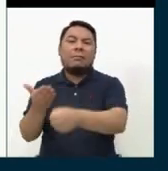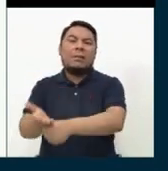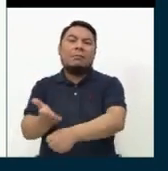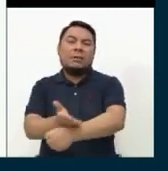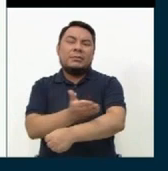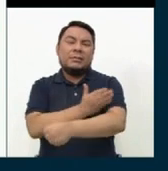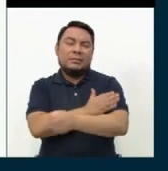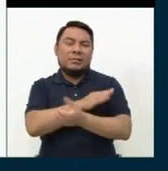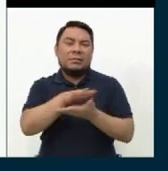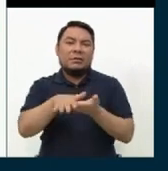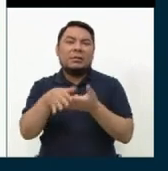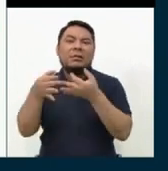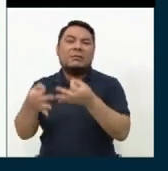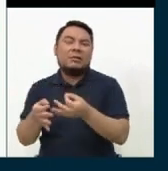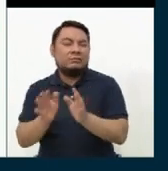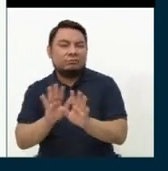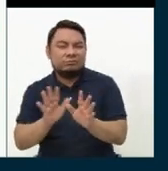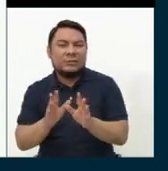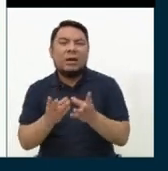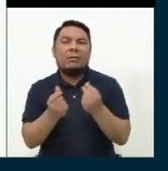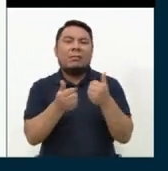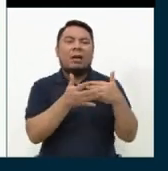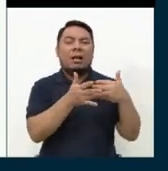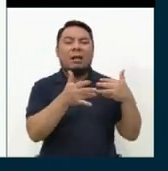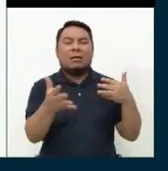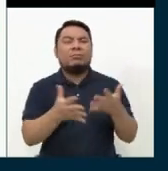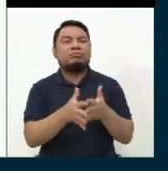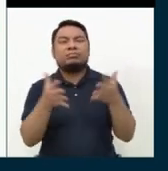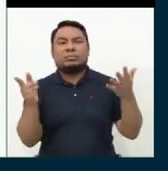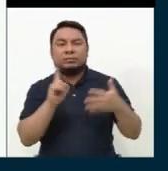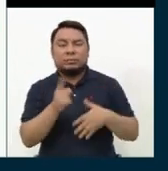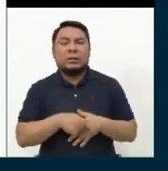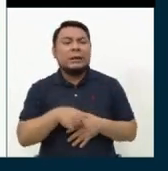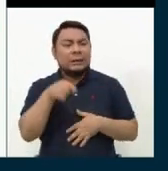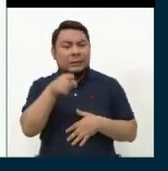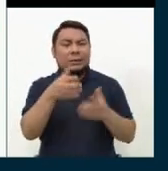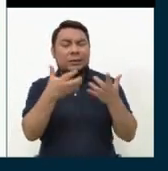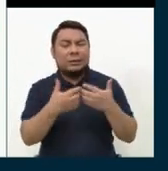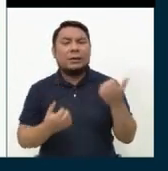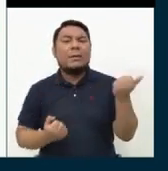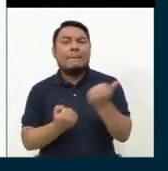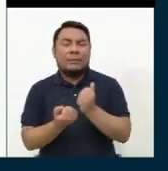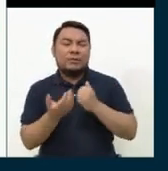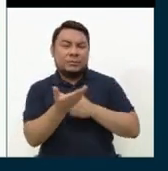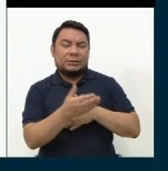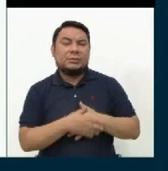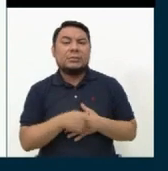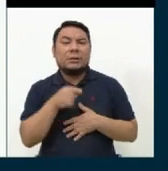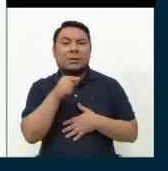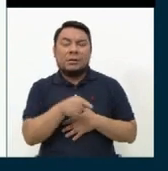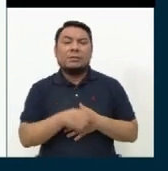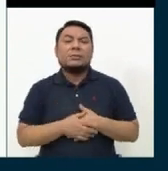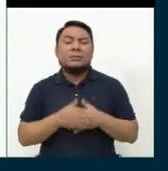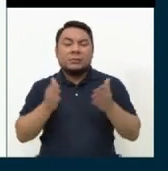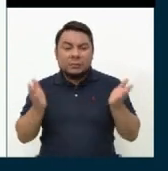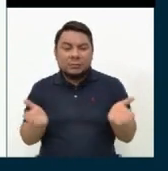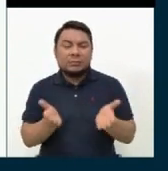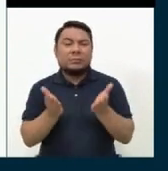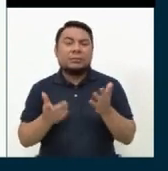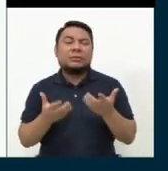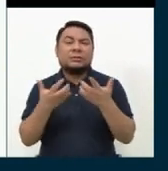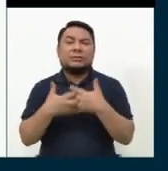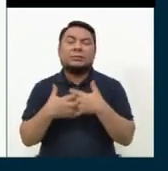para formalizarse. Hay que tratar de apoyar a los pequeños empresarios porque ellos son los promovedores de